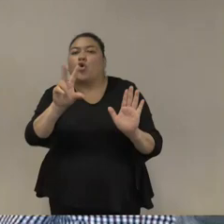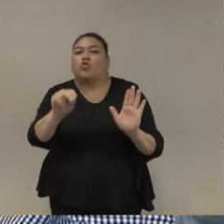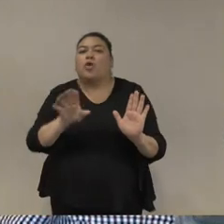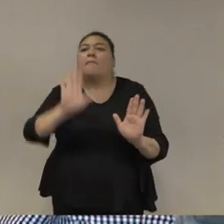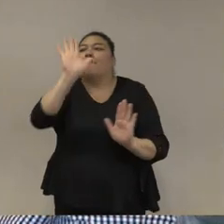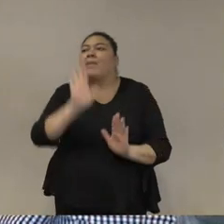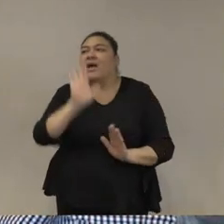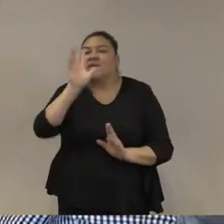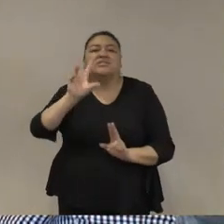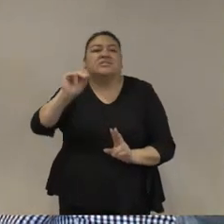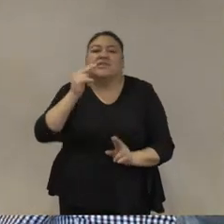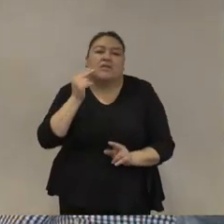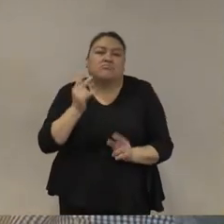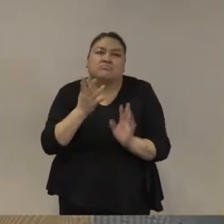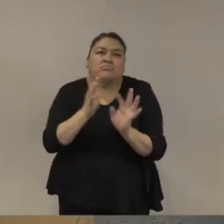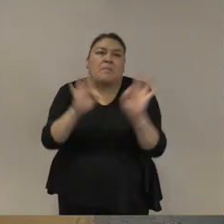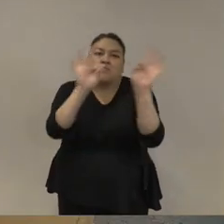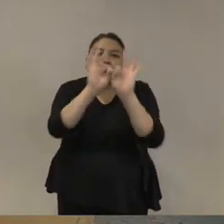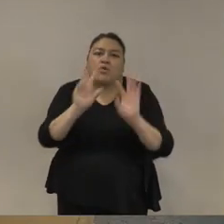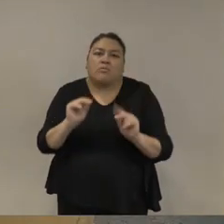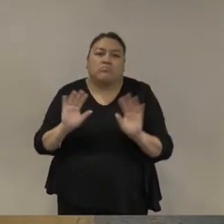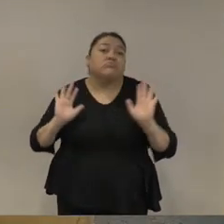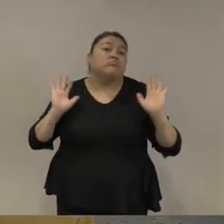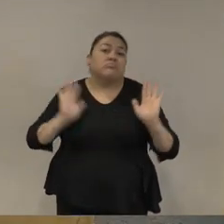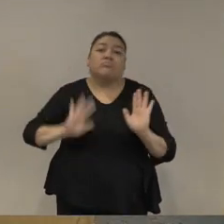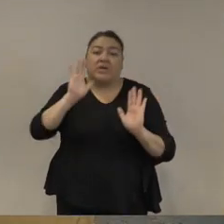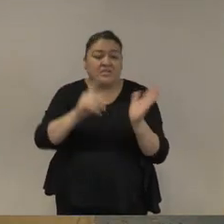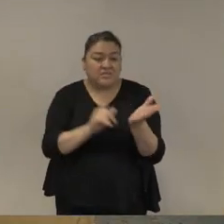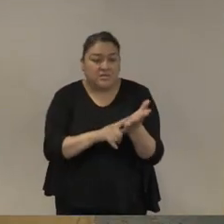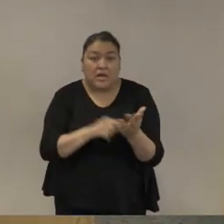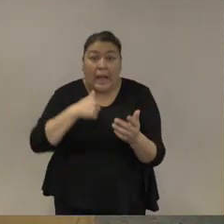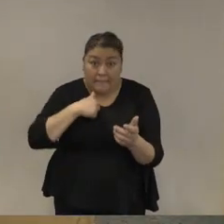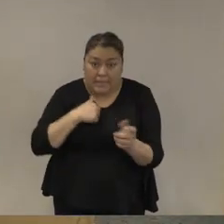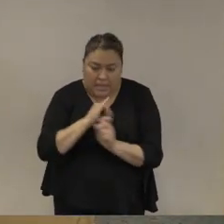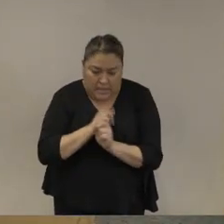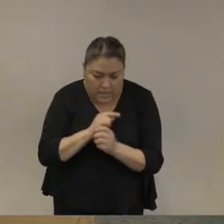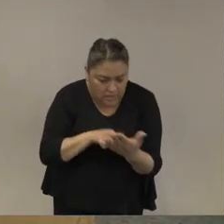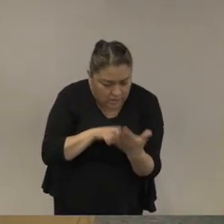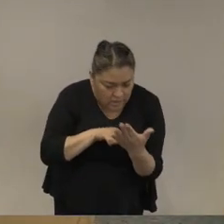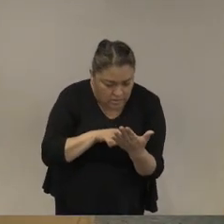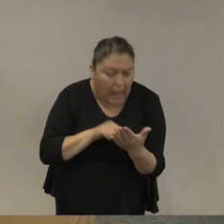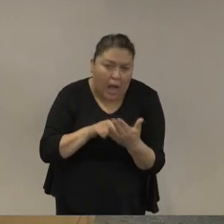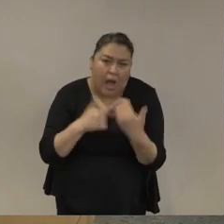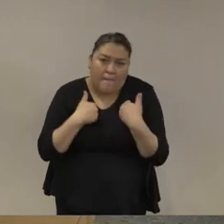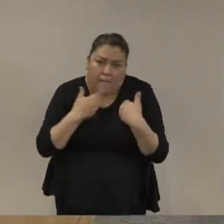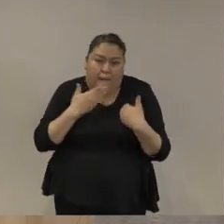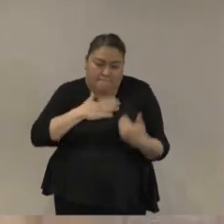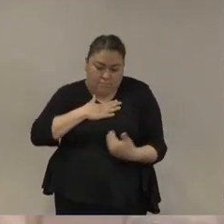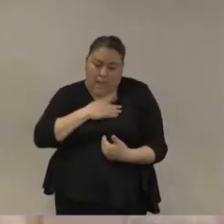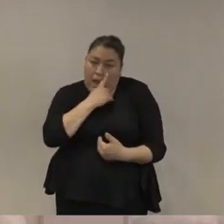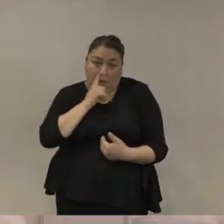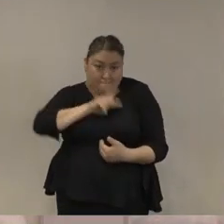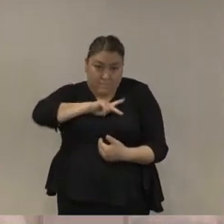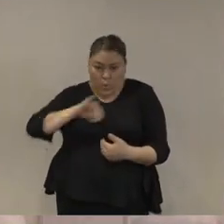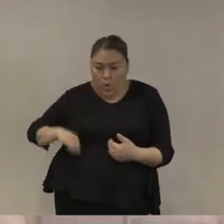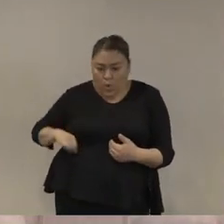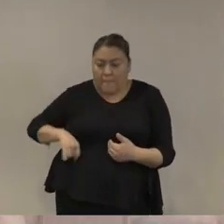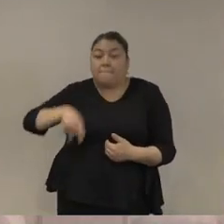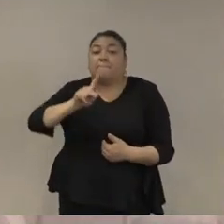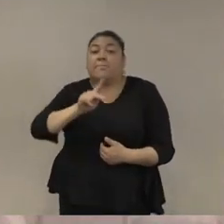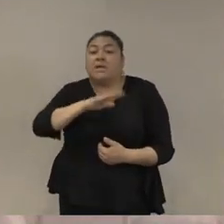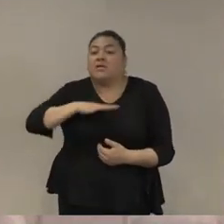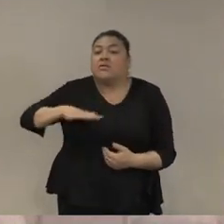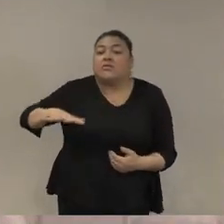antecedente de estar ligada a universidades y que a mí la evidencia me importa solo que en el contexto en el que